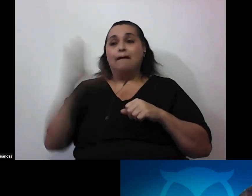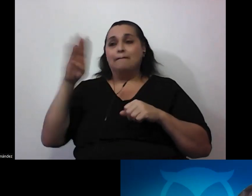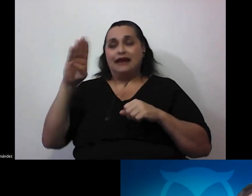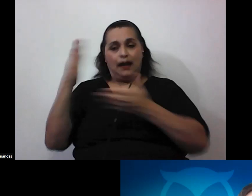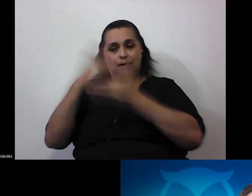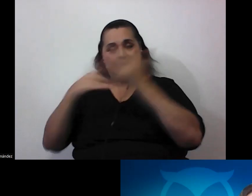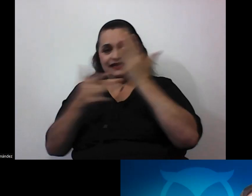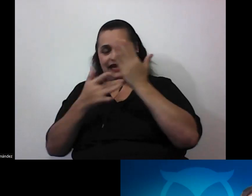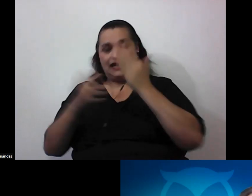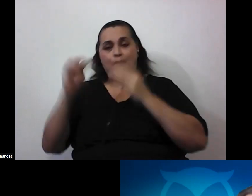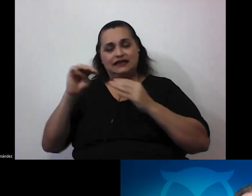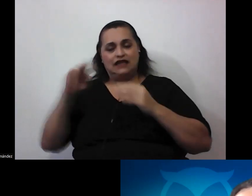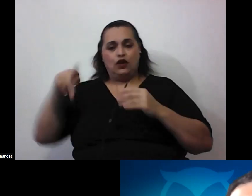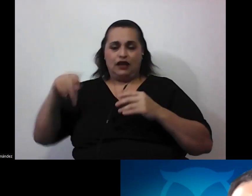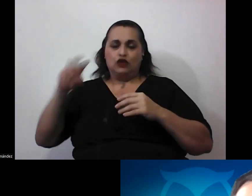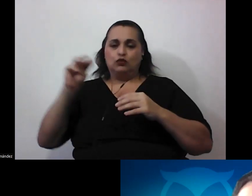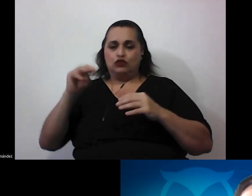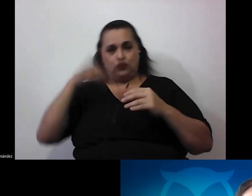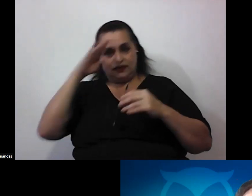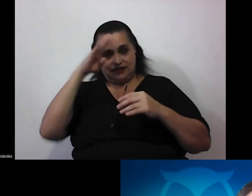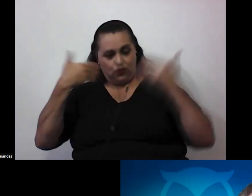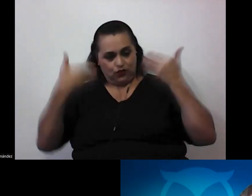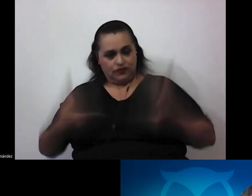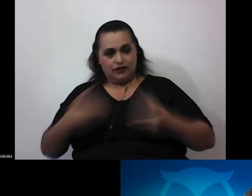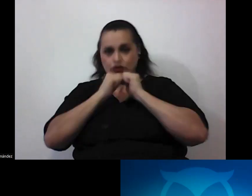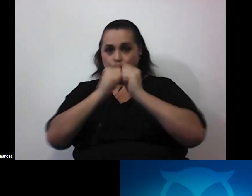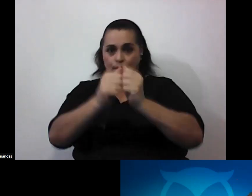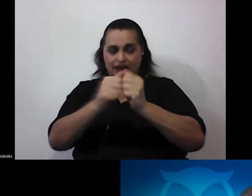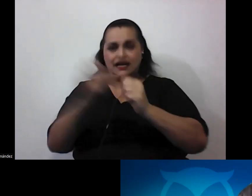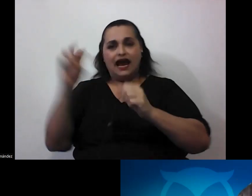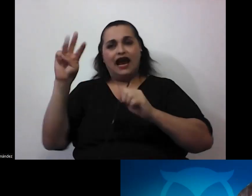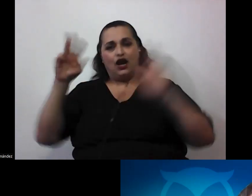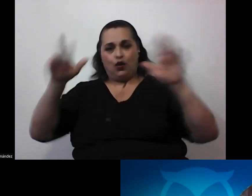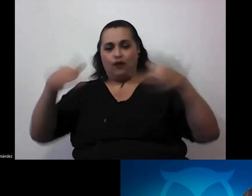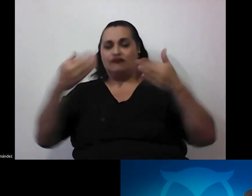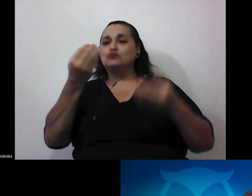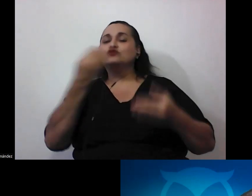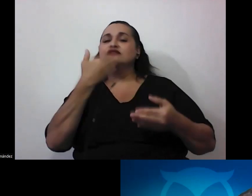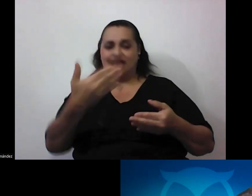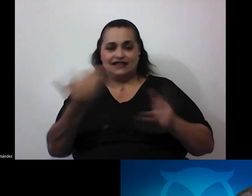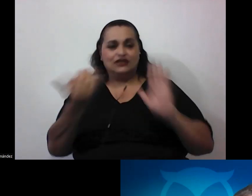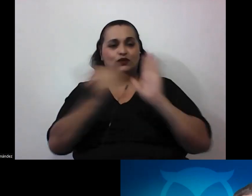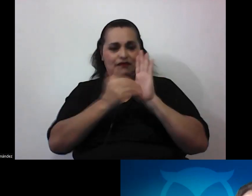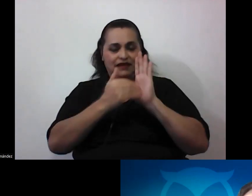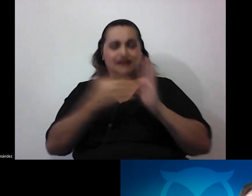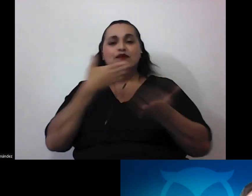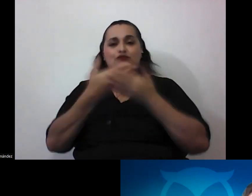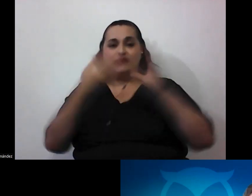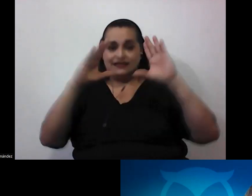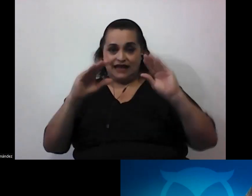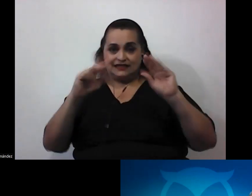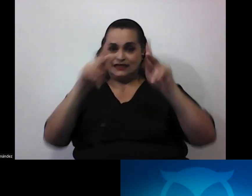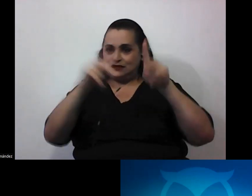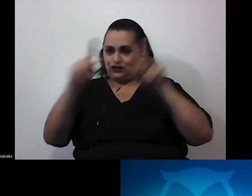y Marcelo Prieto Murillo quien le saluda que ha estado acompañando también en el webinario muchas gracias don Leonardo nuevamente muchas gracias a las personas